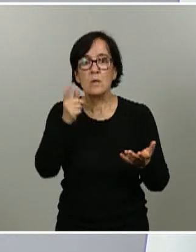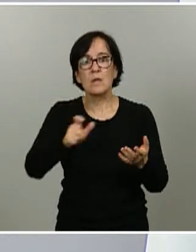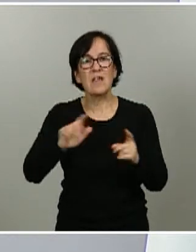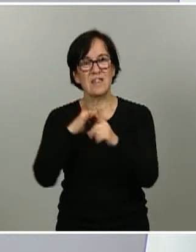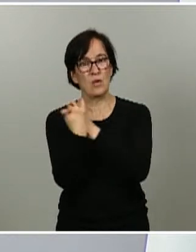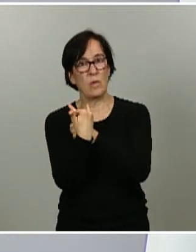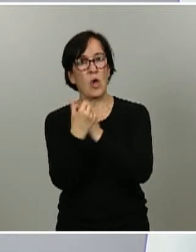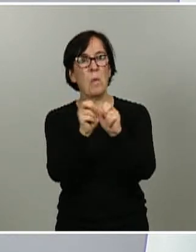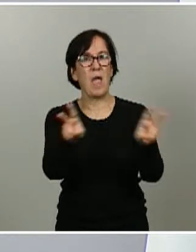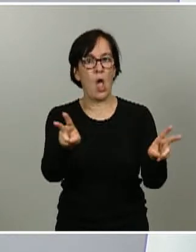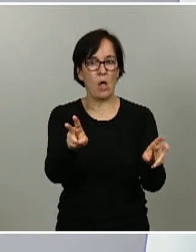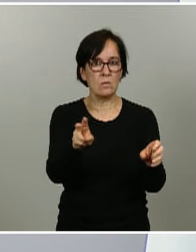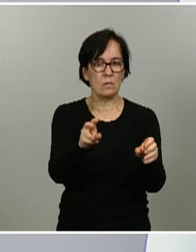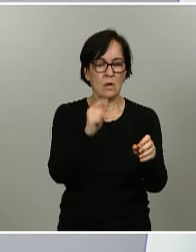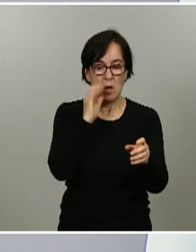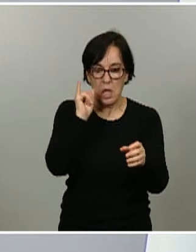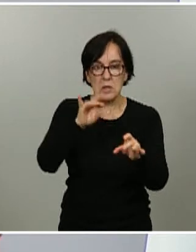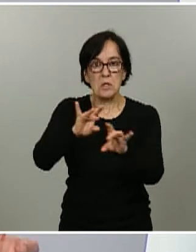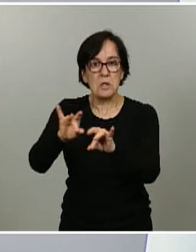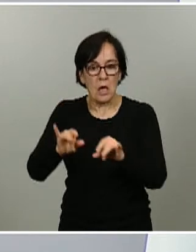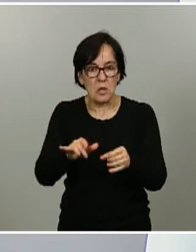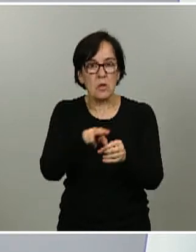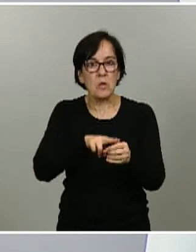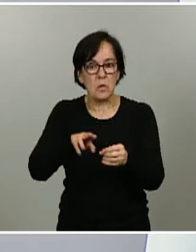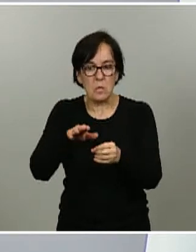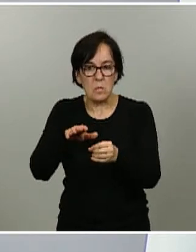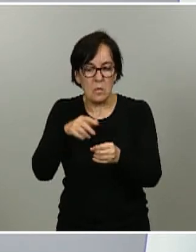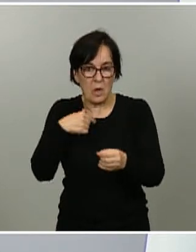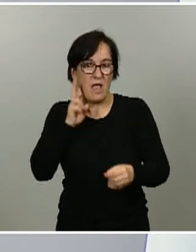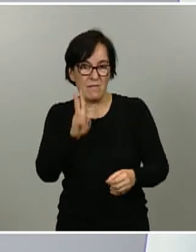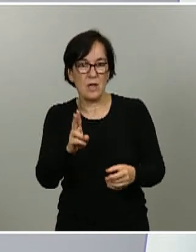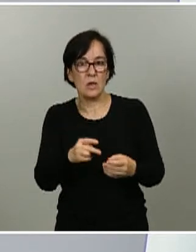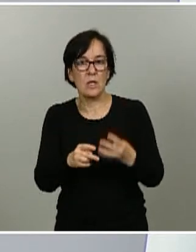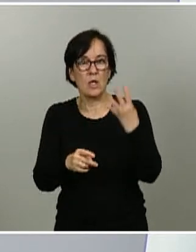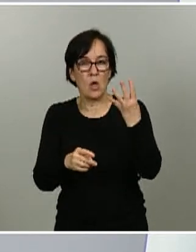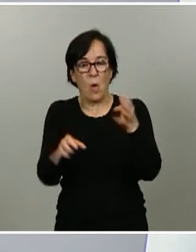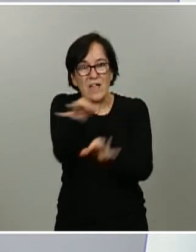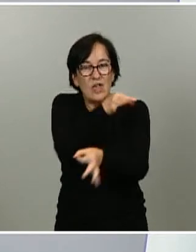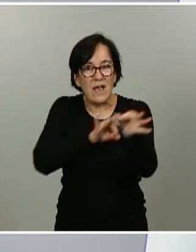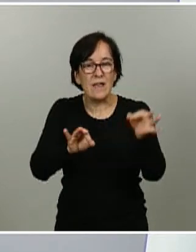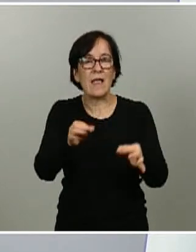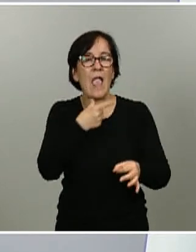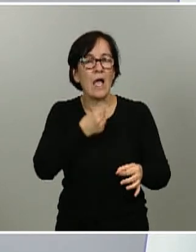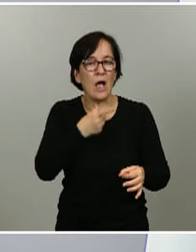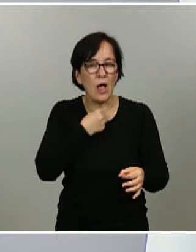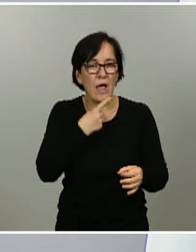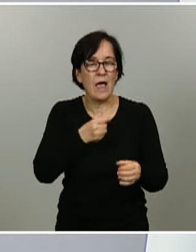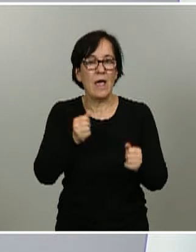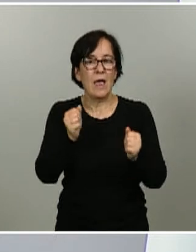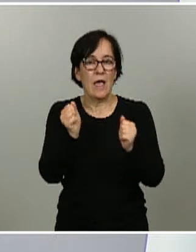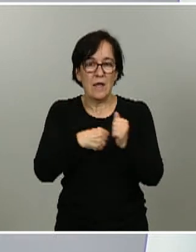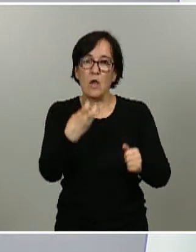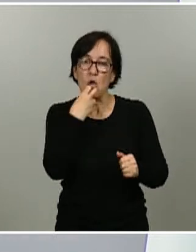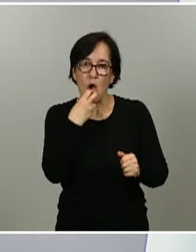están sino que si hay territorios como hemos visto por poner un ejemplo cuatro islas la graciosa el río de la Gomera y la informe entera que